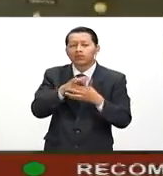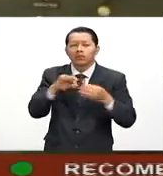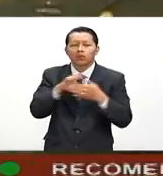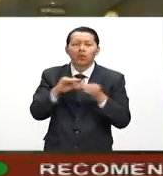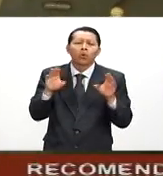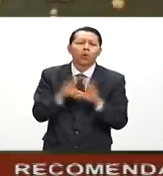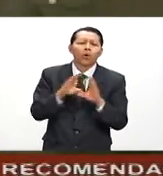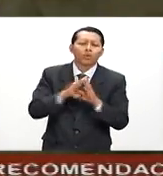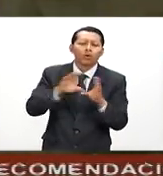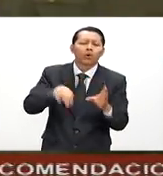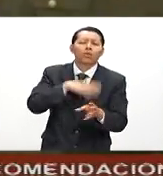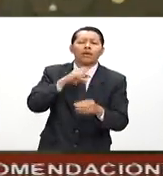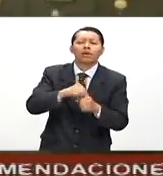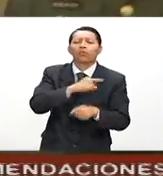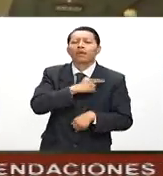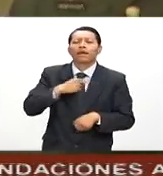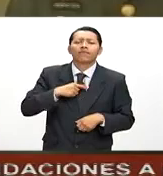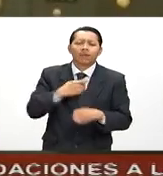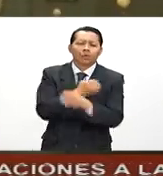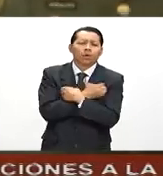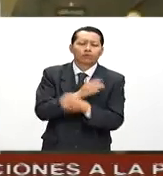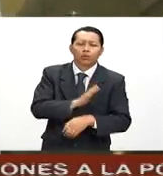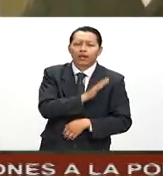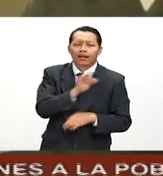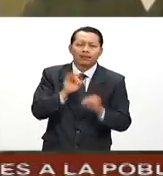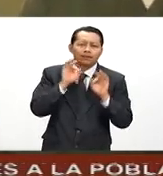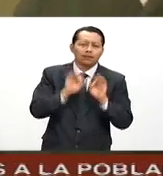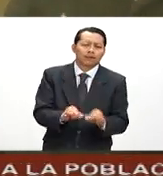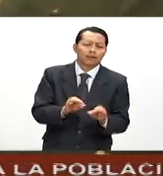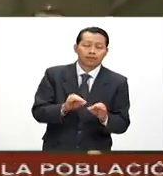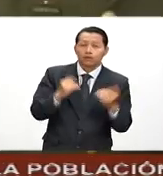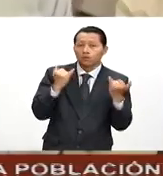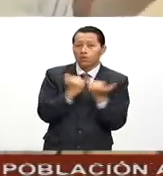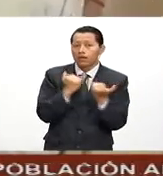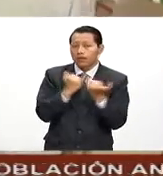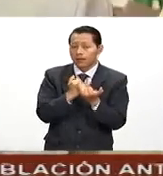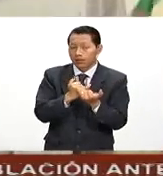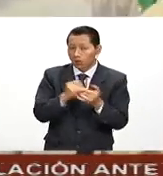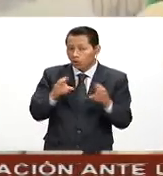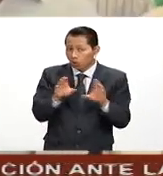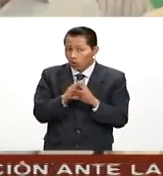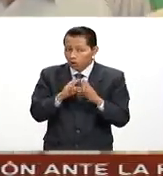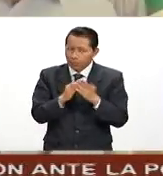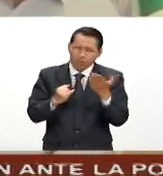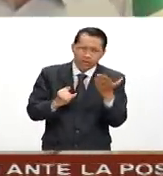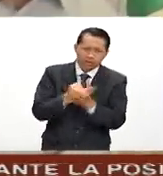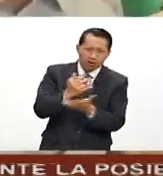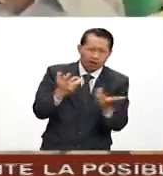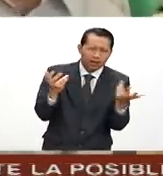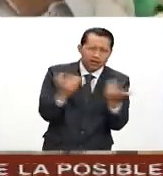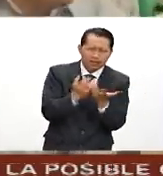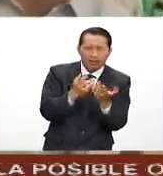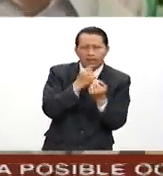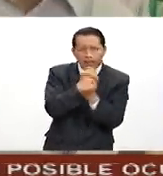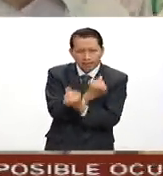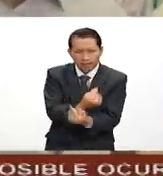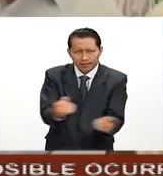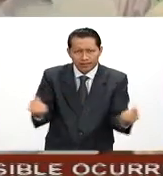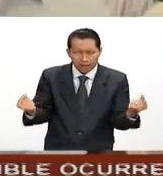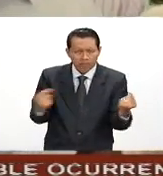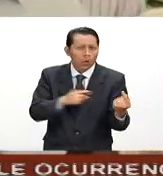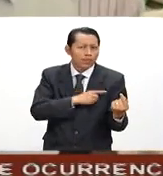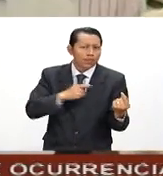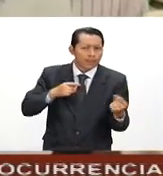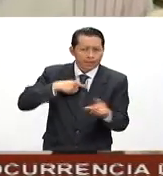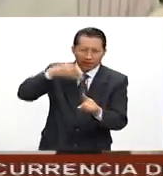para alcanzar una educación de calidad. También expresó que, más allá de coyunturas y decisiones, la educación de los niños y niñas se